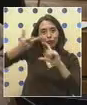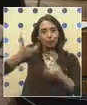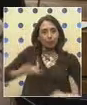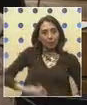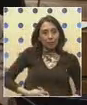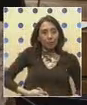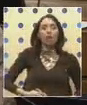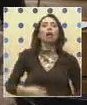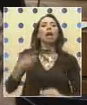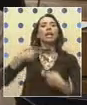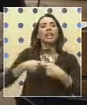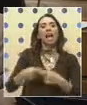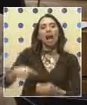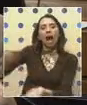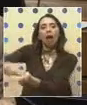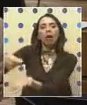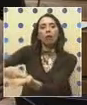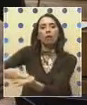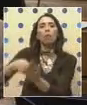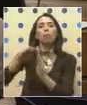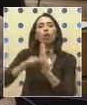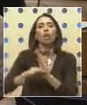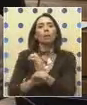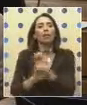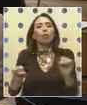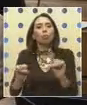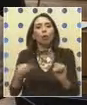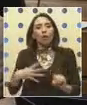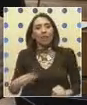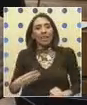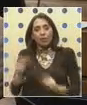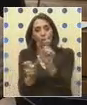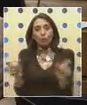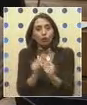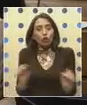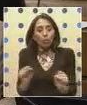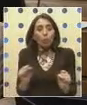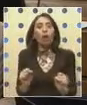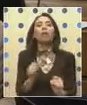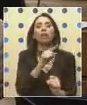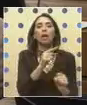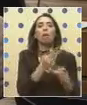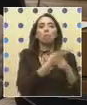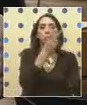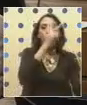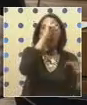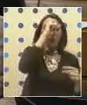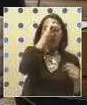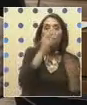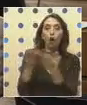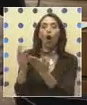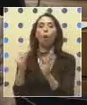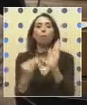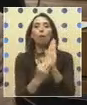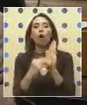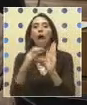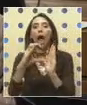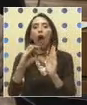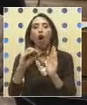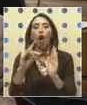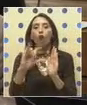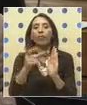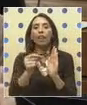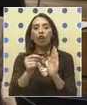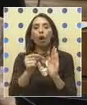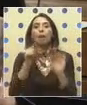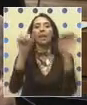los programas de infertilidad a través del sistema público? O que estén codificados para que los sistemas de salud